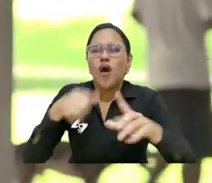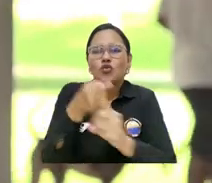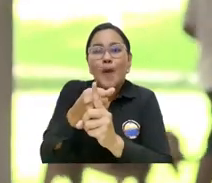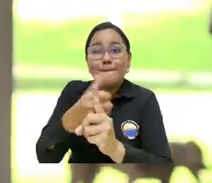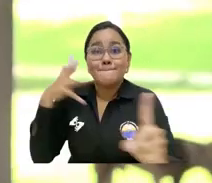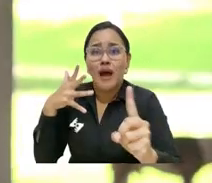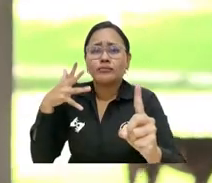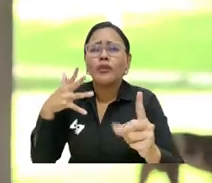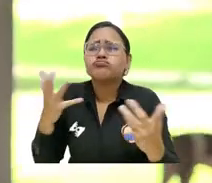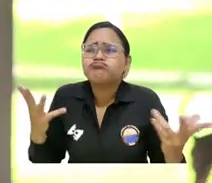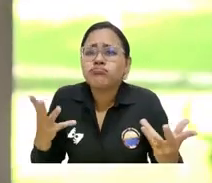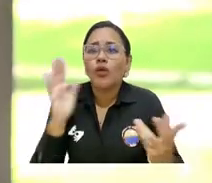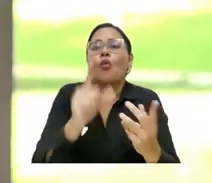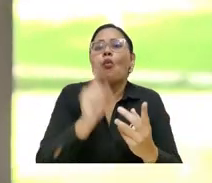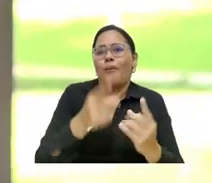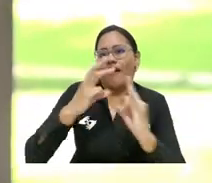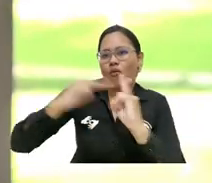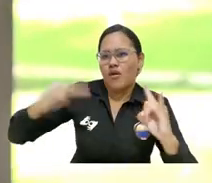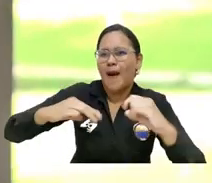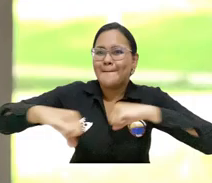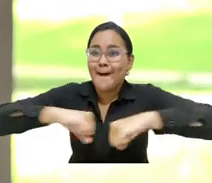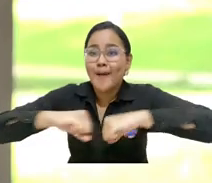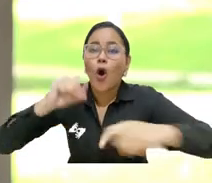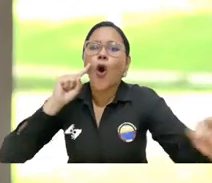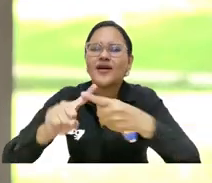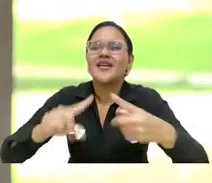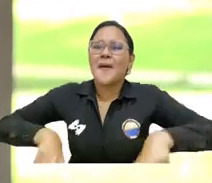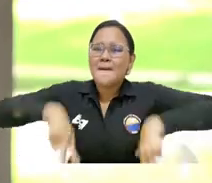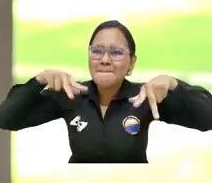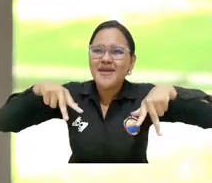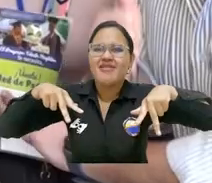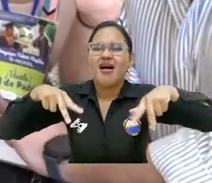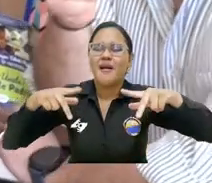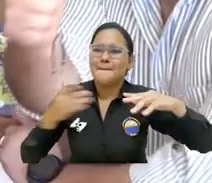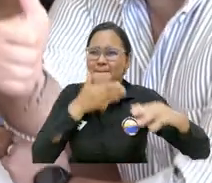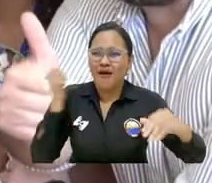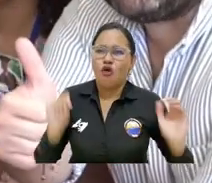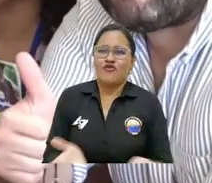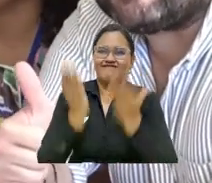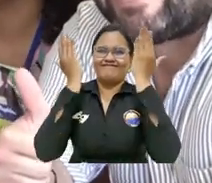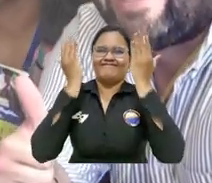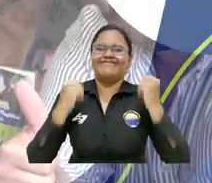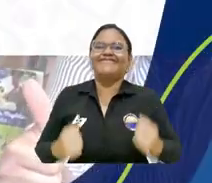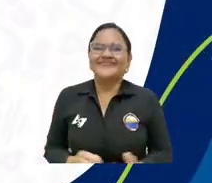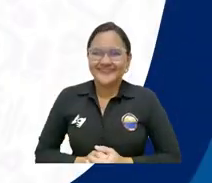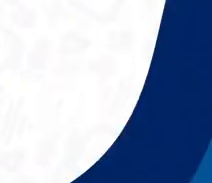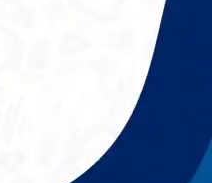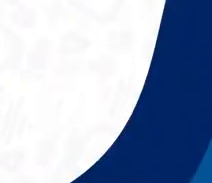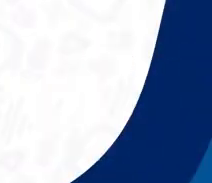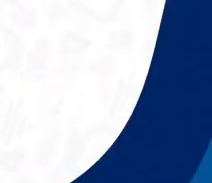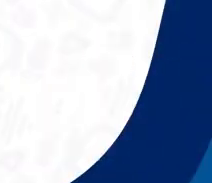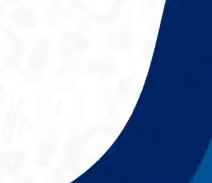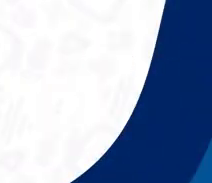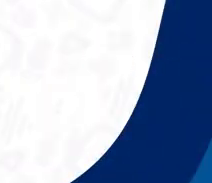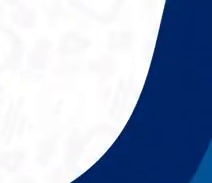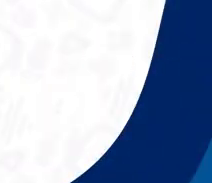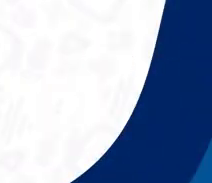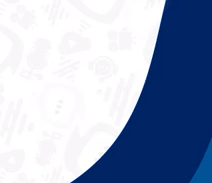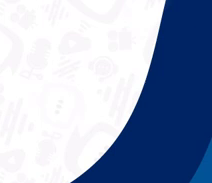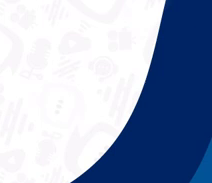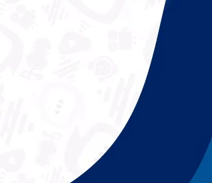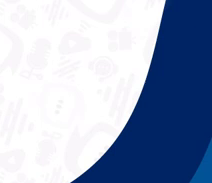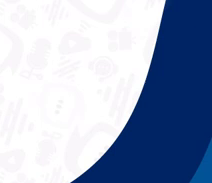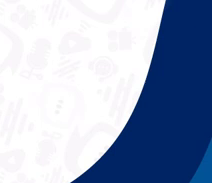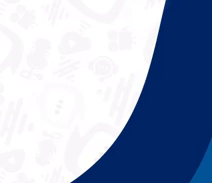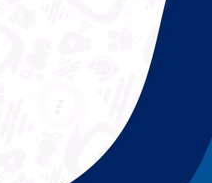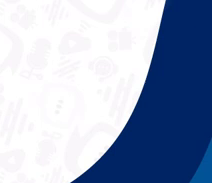entornos, recibiendo el impacto de la Universidad del Magdalena, se desarrollen y mejoren las condiciones de vida de la gente. Universidad del